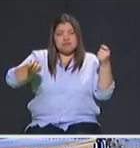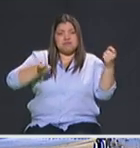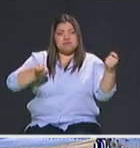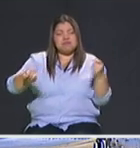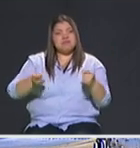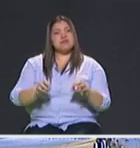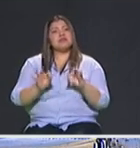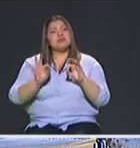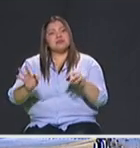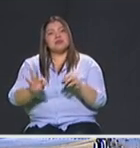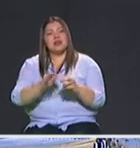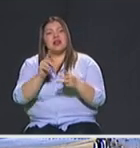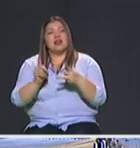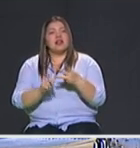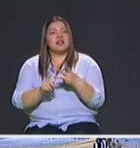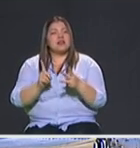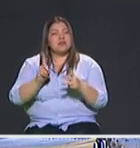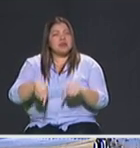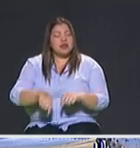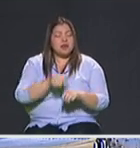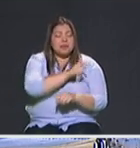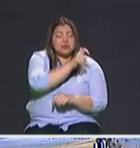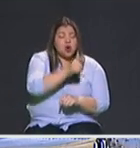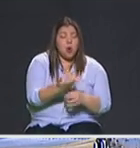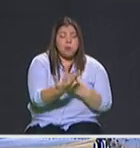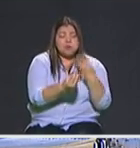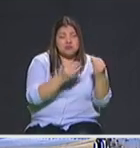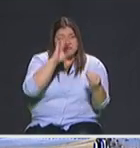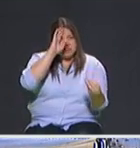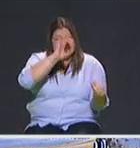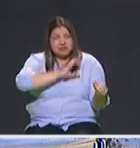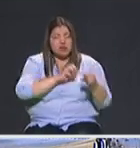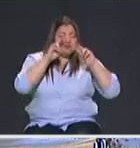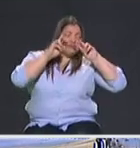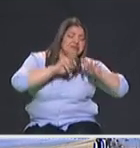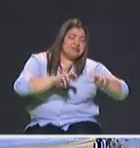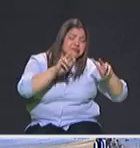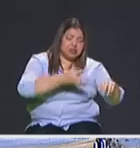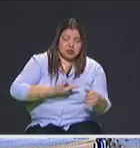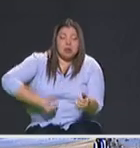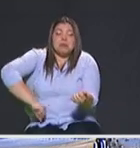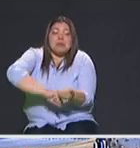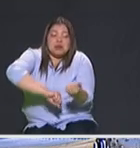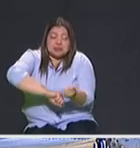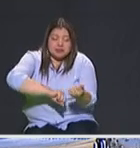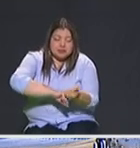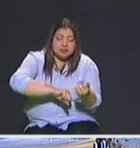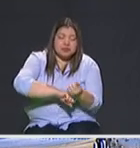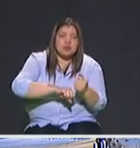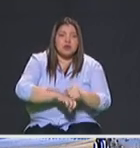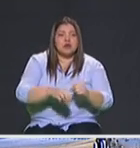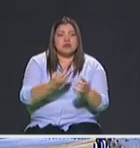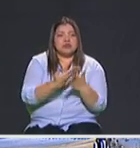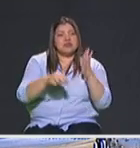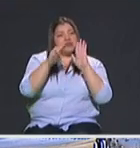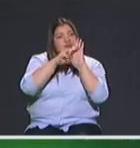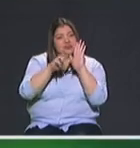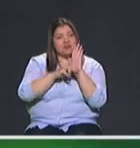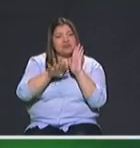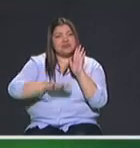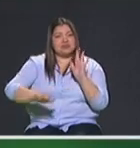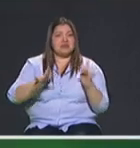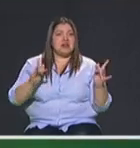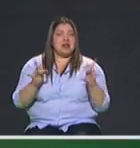las instituciones de seguridad, fortalecer la investigación criminalística y todo el ciclo de la política pública de seguridad.